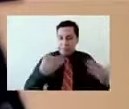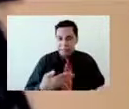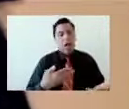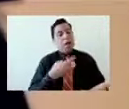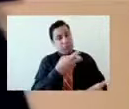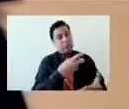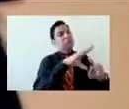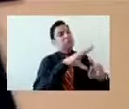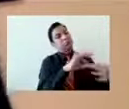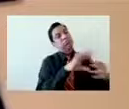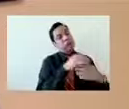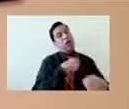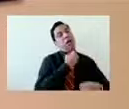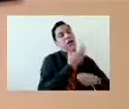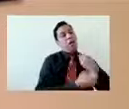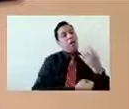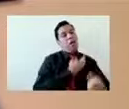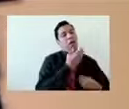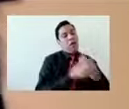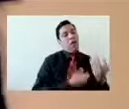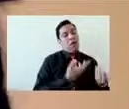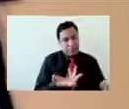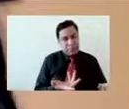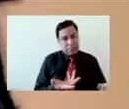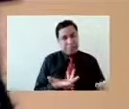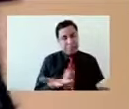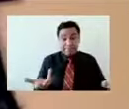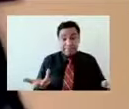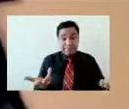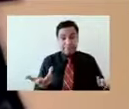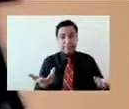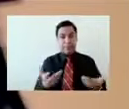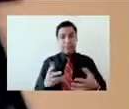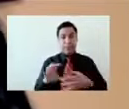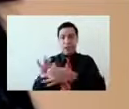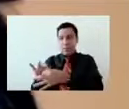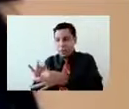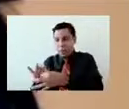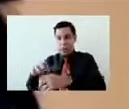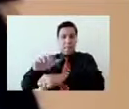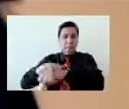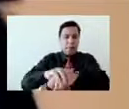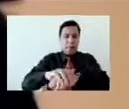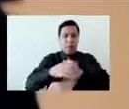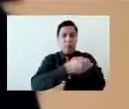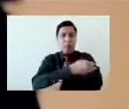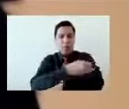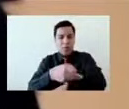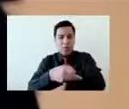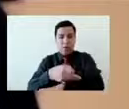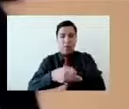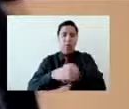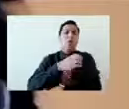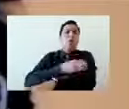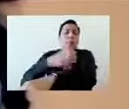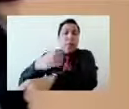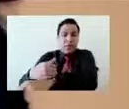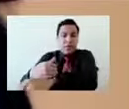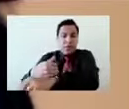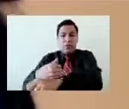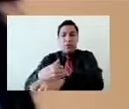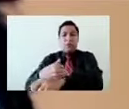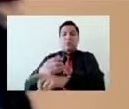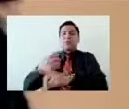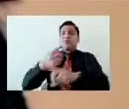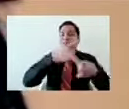relación quiero construir. Y entonces, si yo logro identificar qué pasa conmigo, voy a poder ser